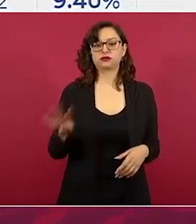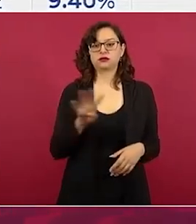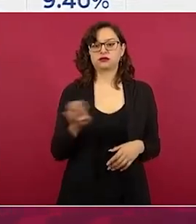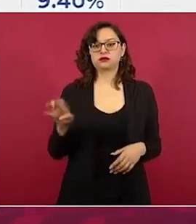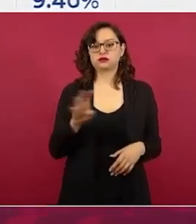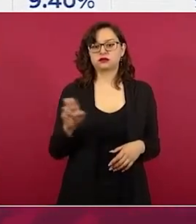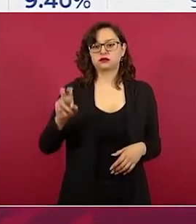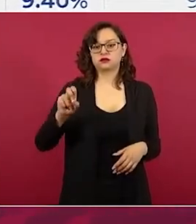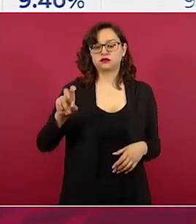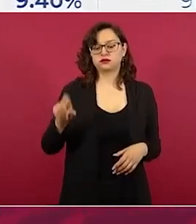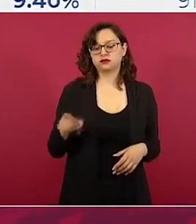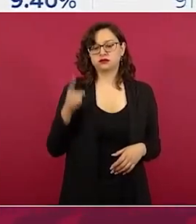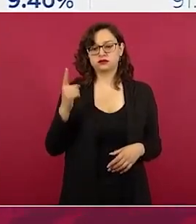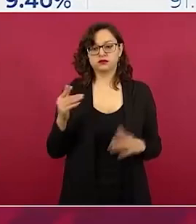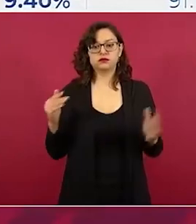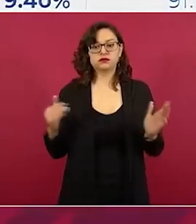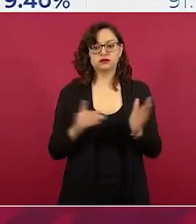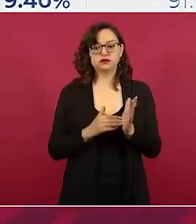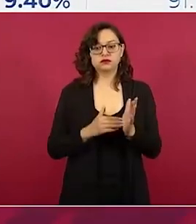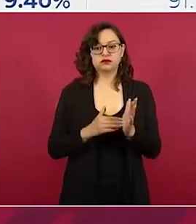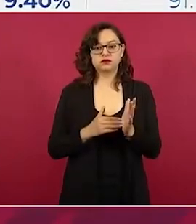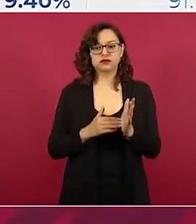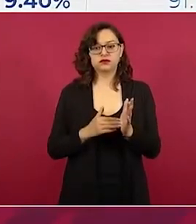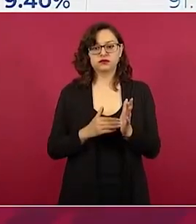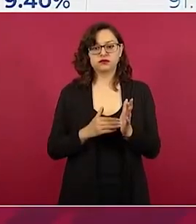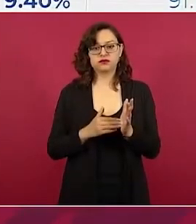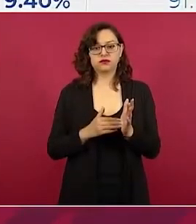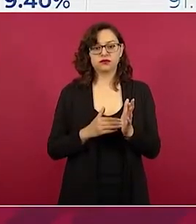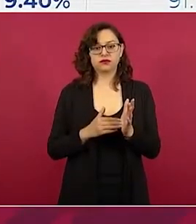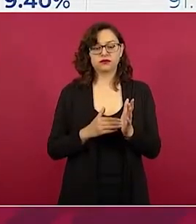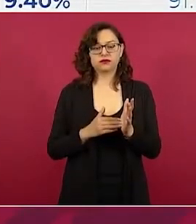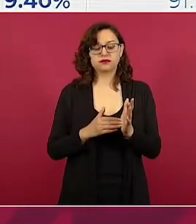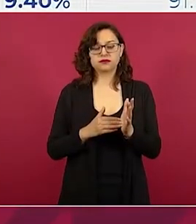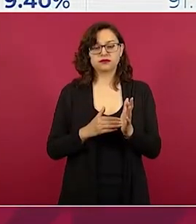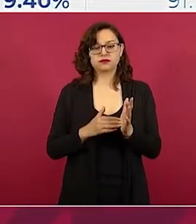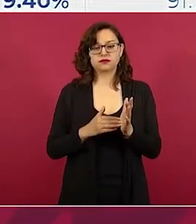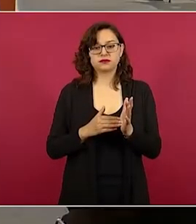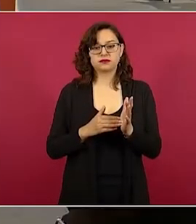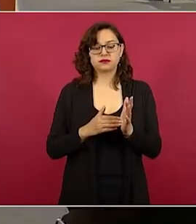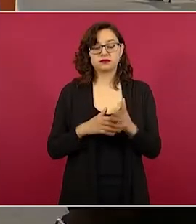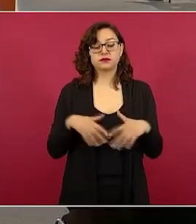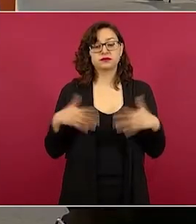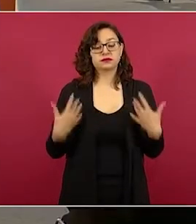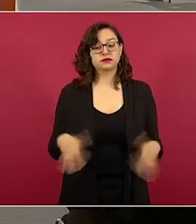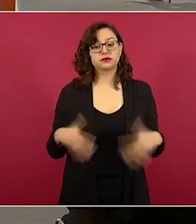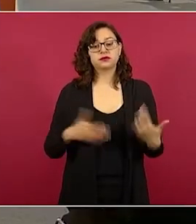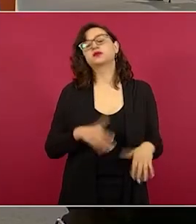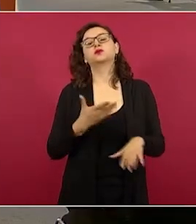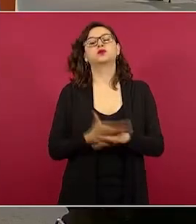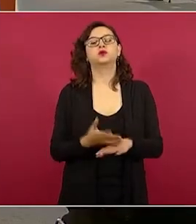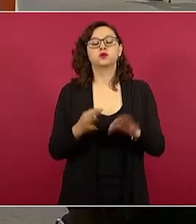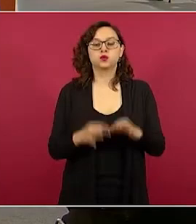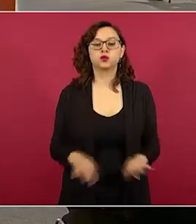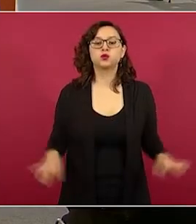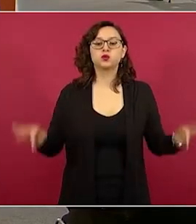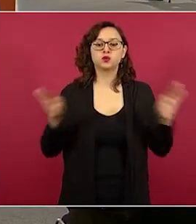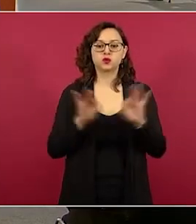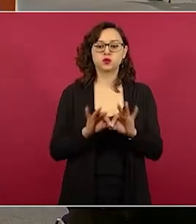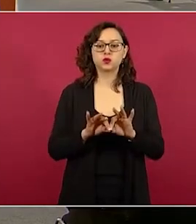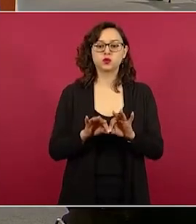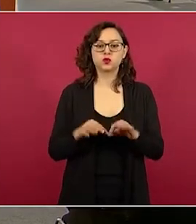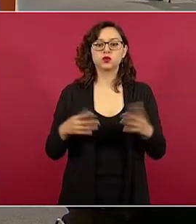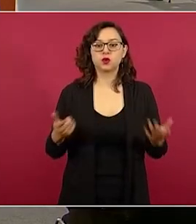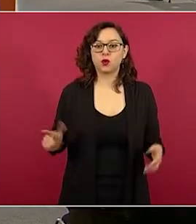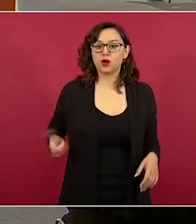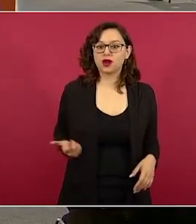431 mil. Y aquí el hecho importante es que por primera vez